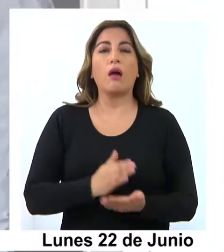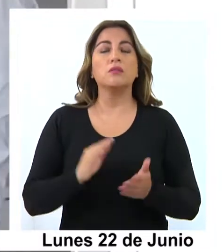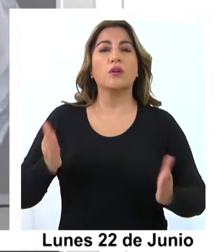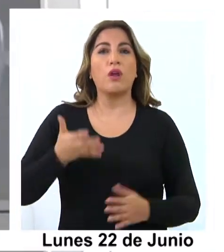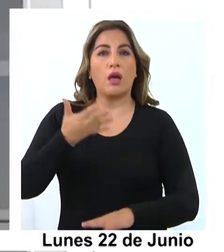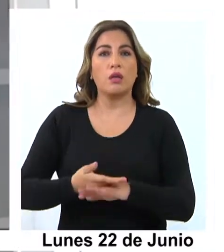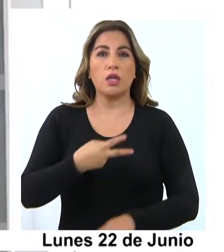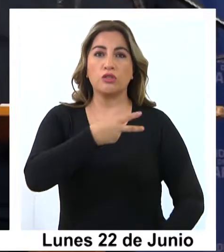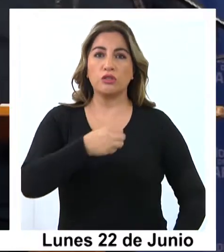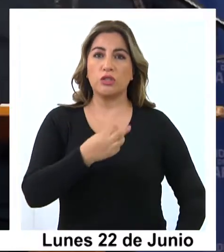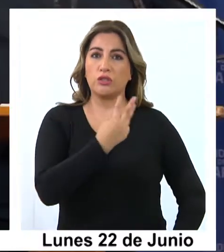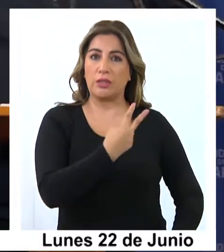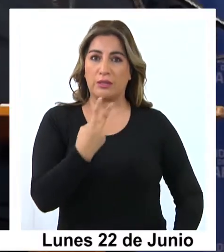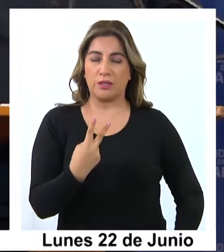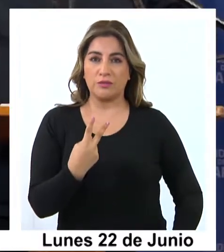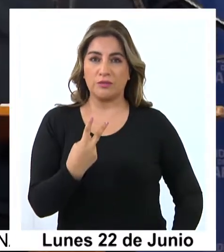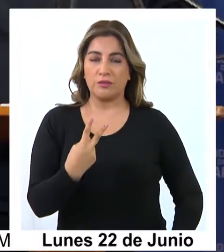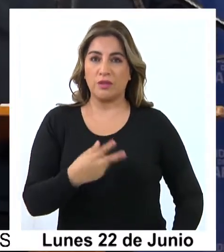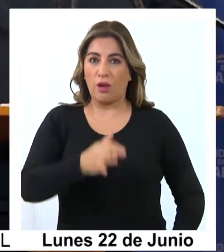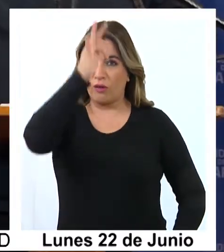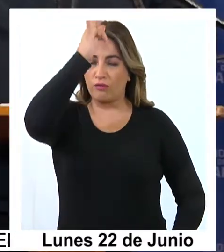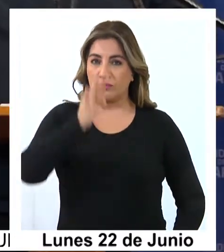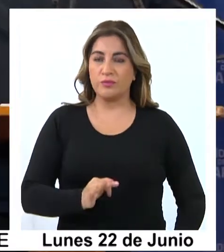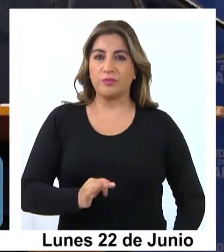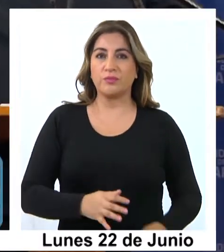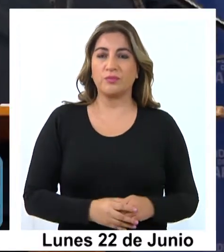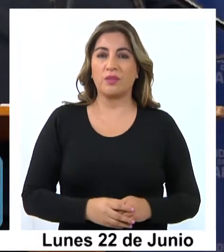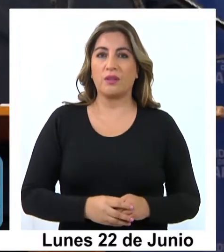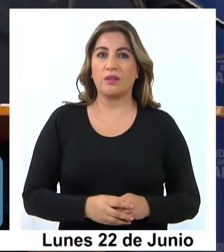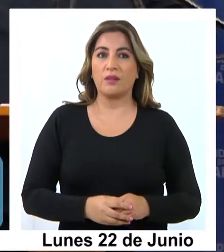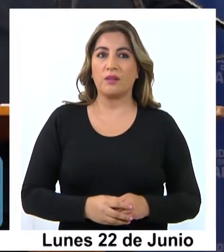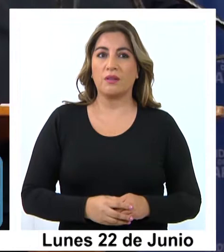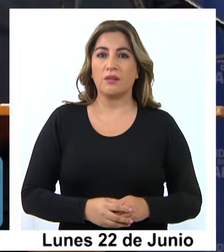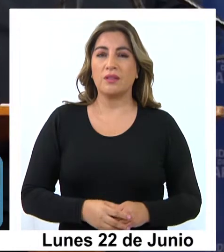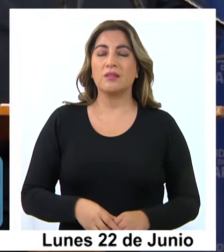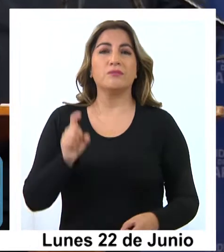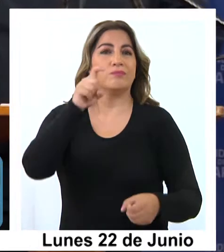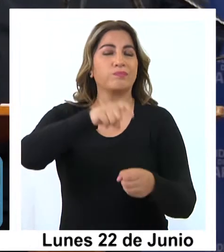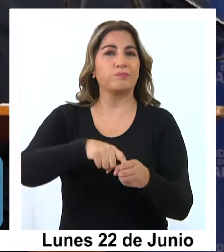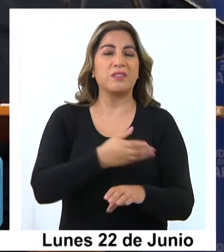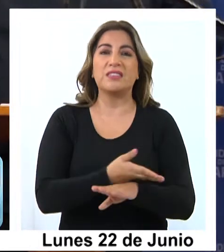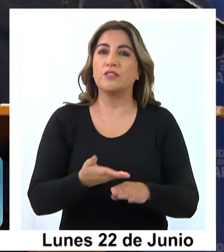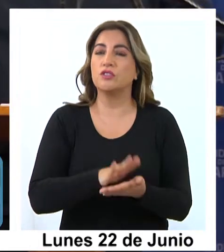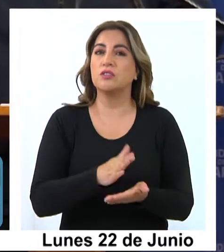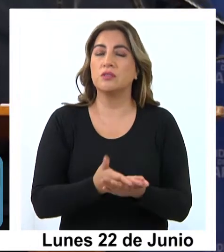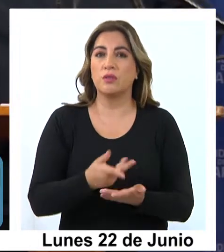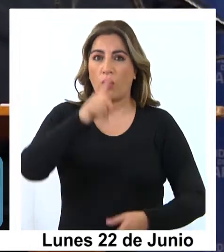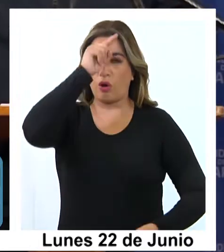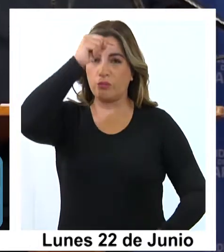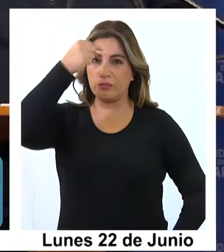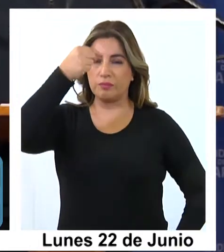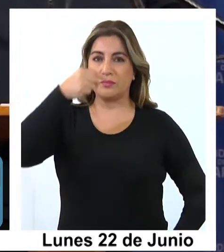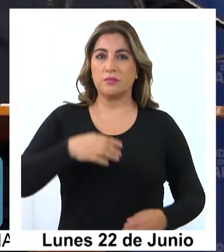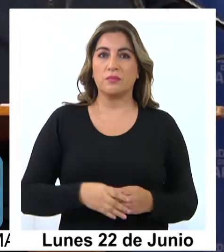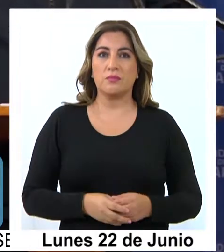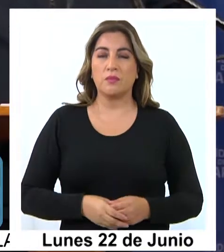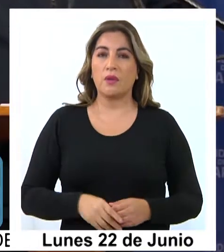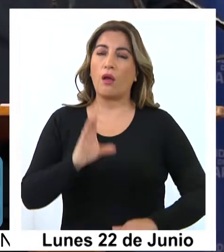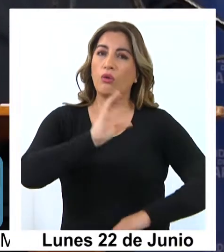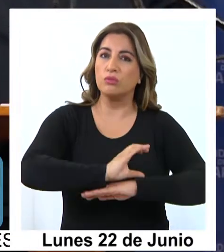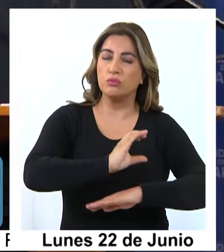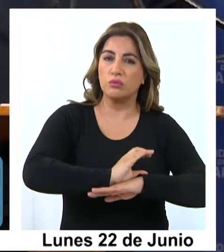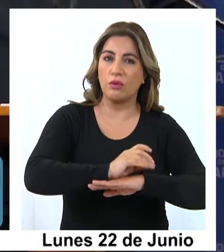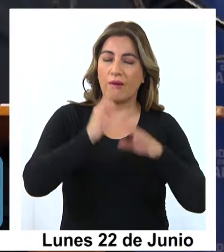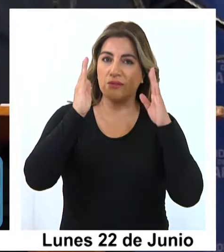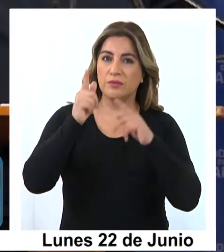de hoy, tenemos 232 personas de la salud dependientes del Servicio de Salud con sus hospitales y centros de atención.